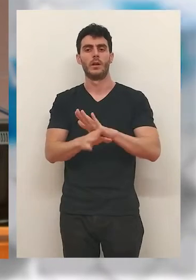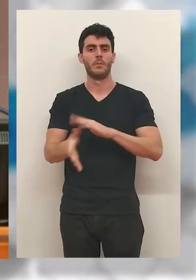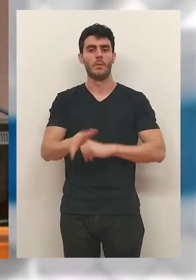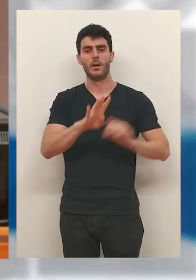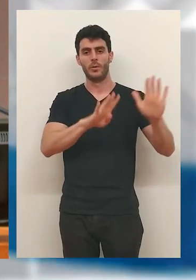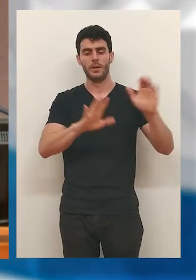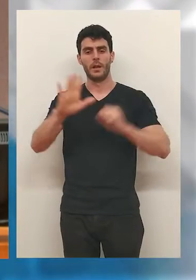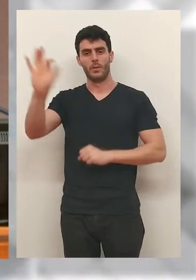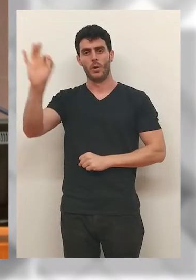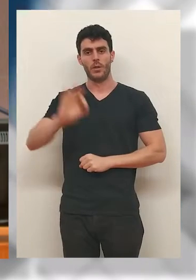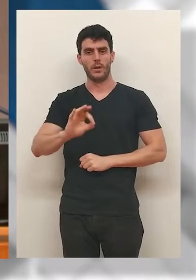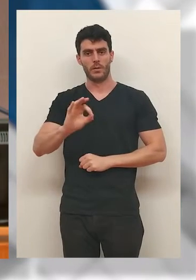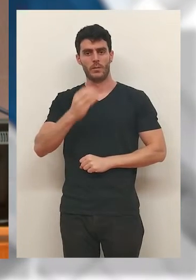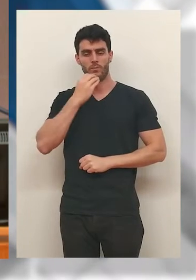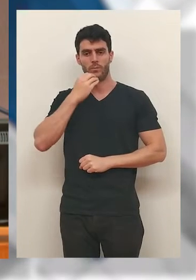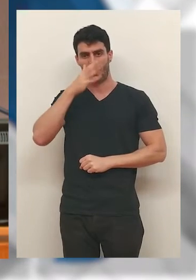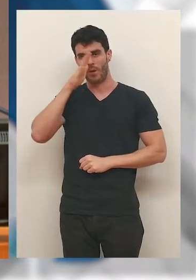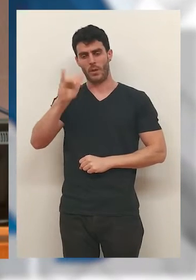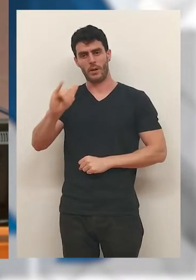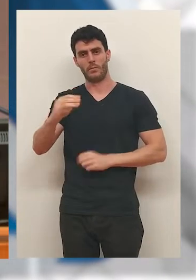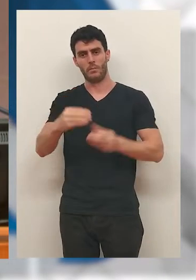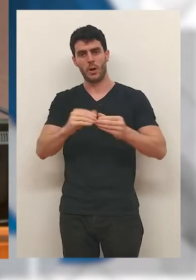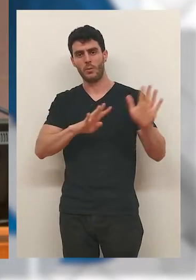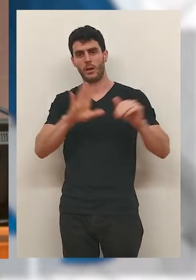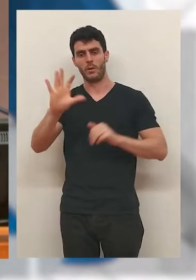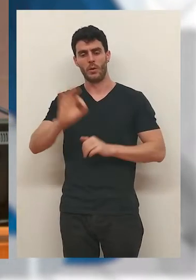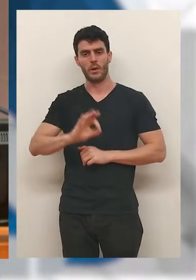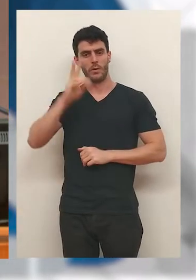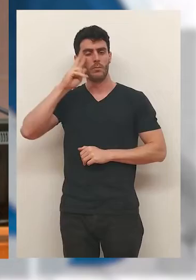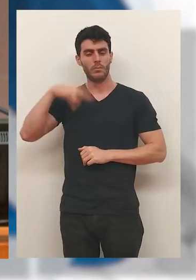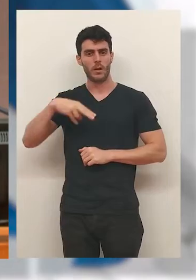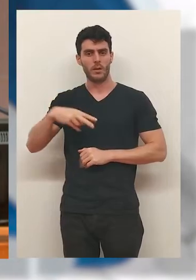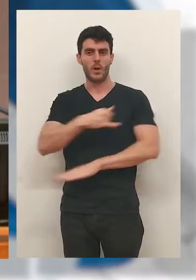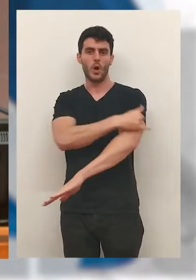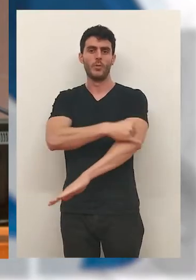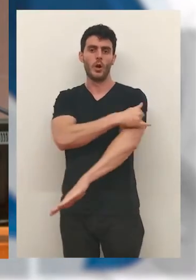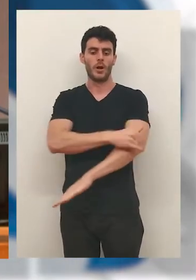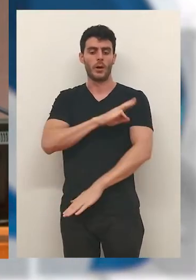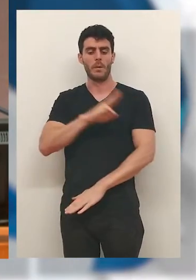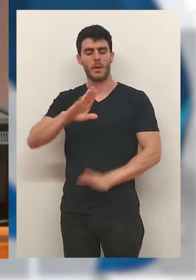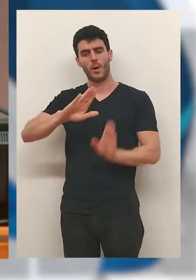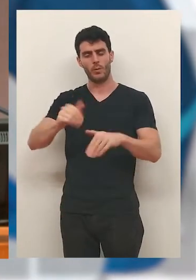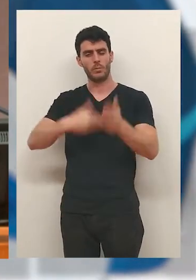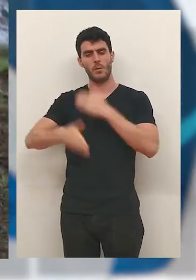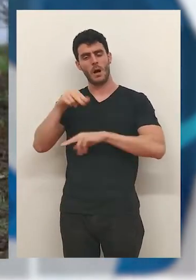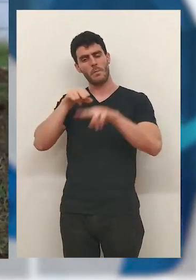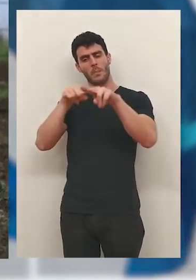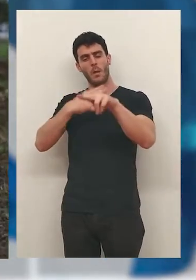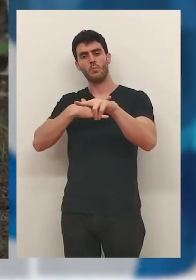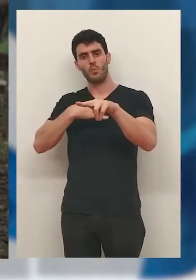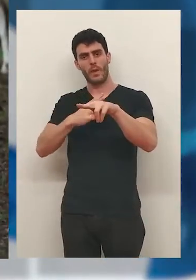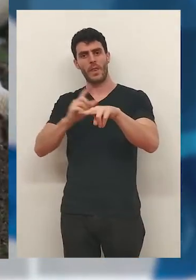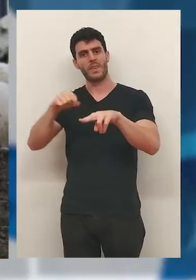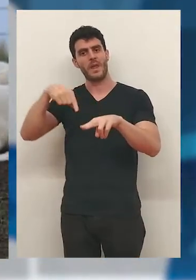se mantienen constantes en torno al 95% de los denunciados. Del último año del Gobierno del Partido Popular en el que el lobo era